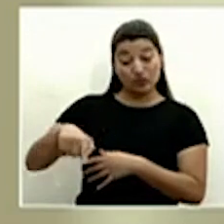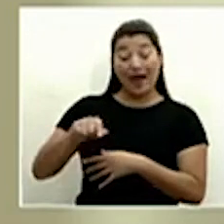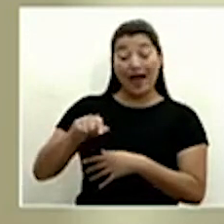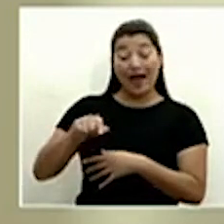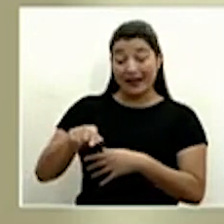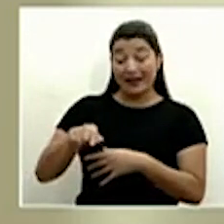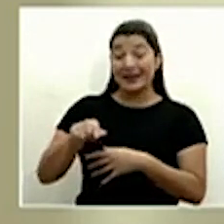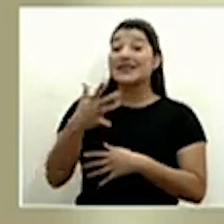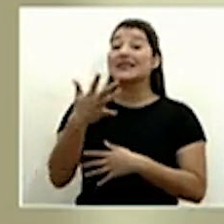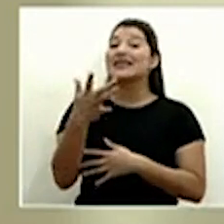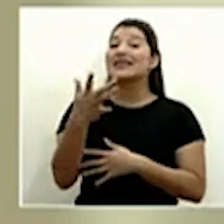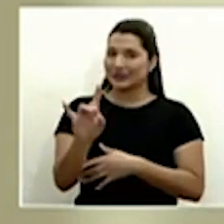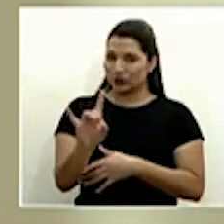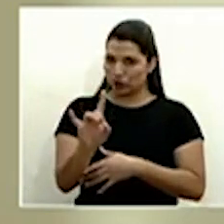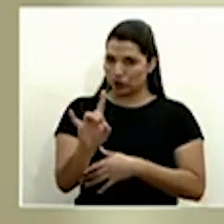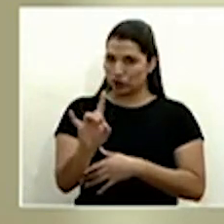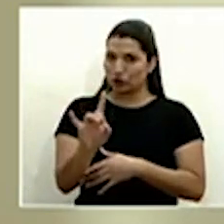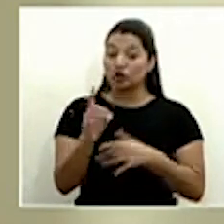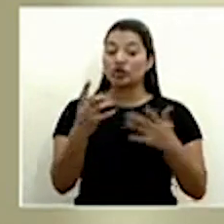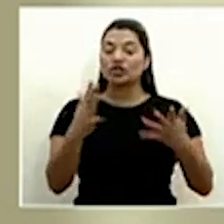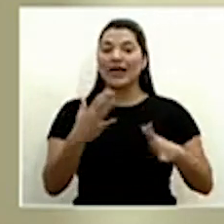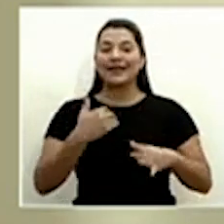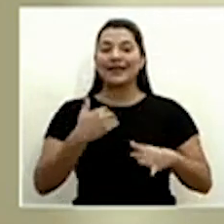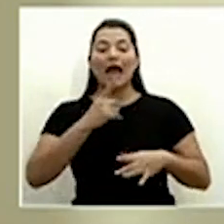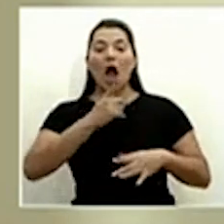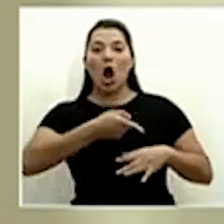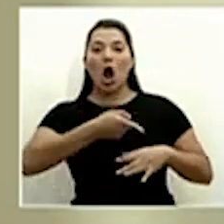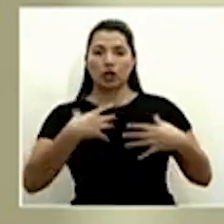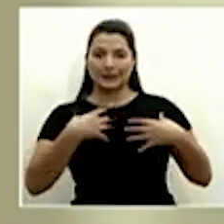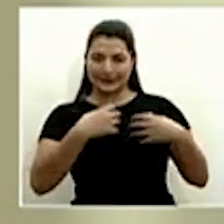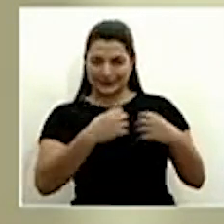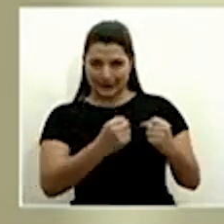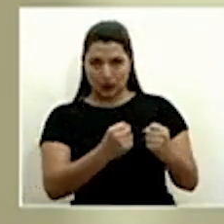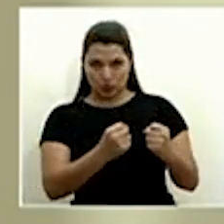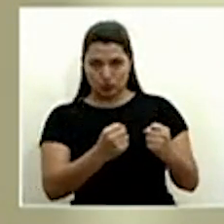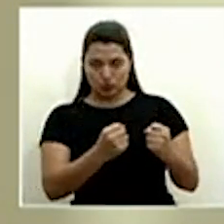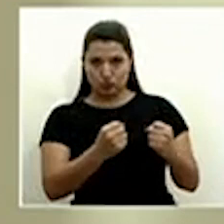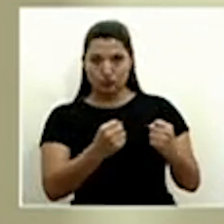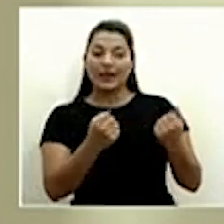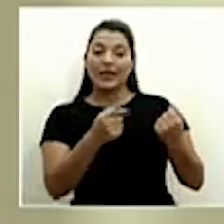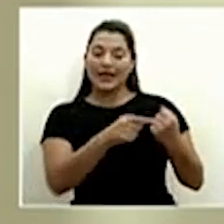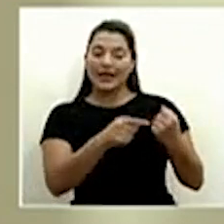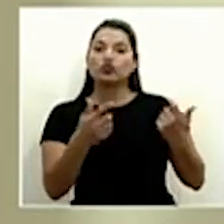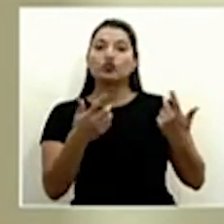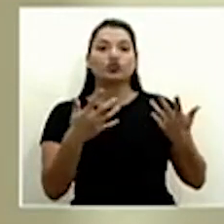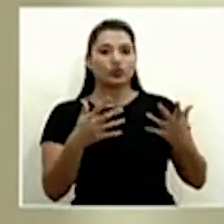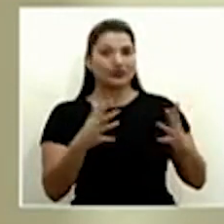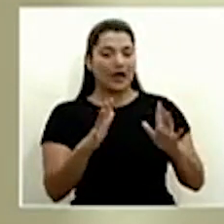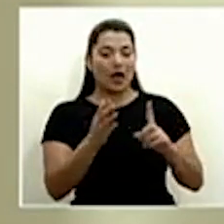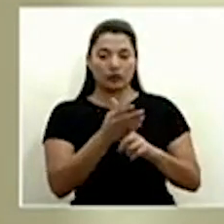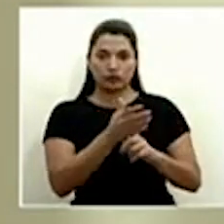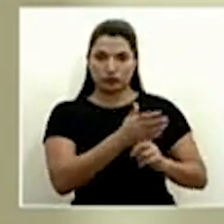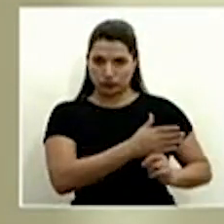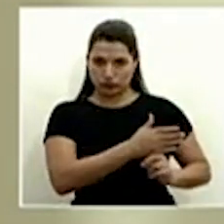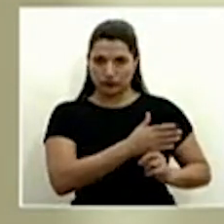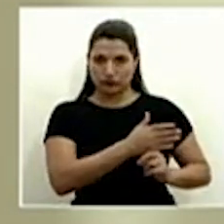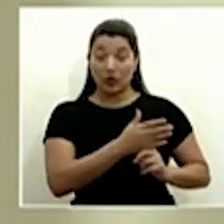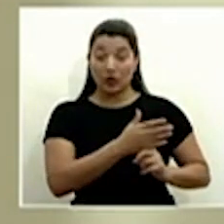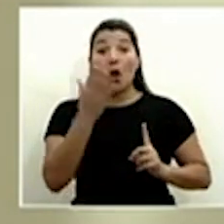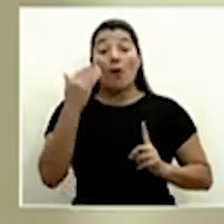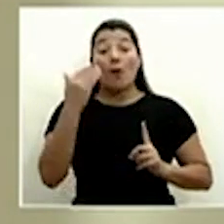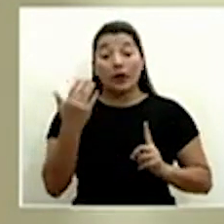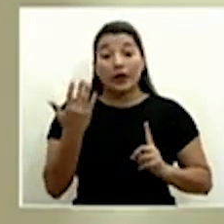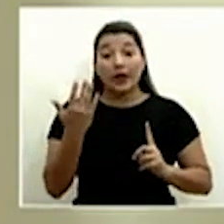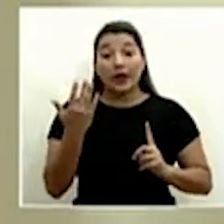ellos ya tenían una orden sanitaria previa. O ya estaban en un estado de aislamiento porque habían sido